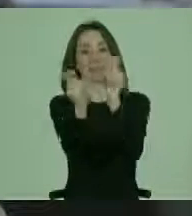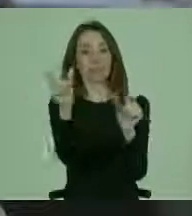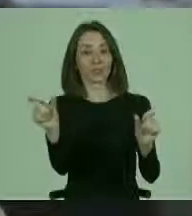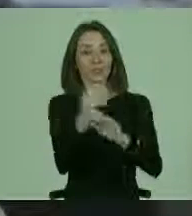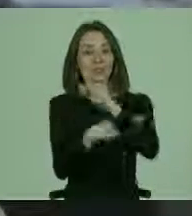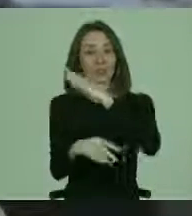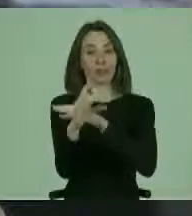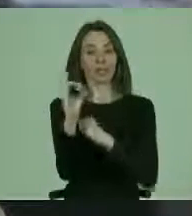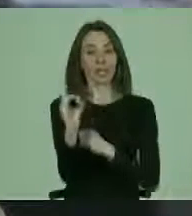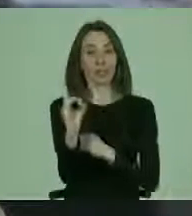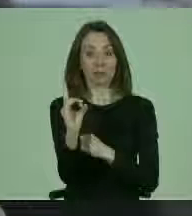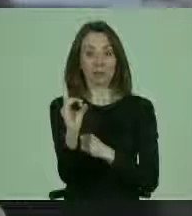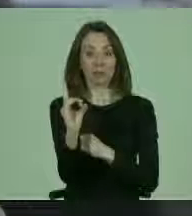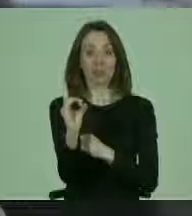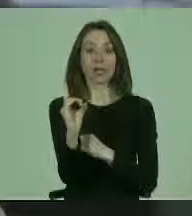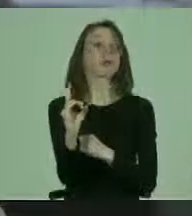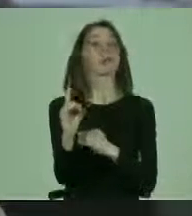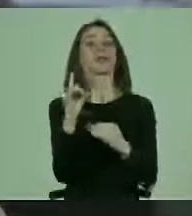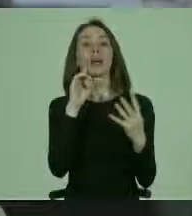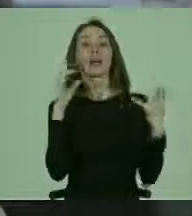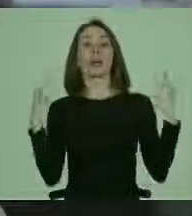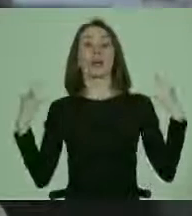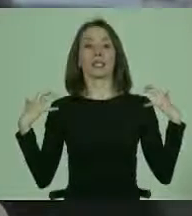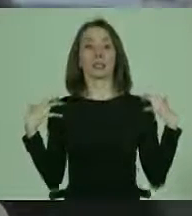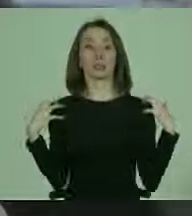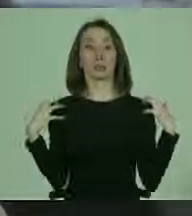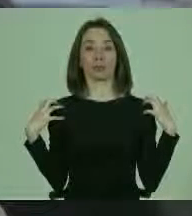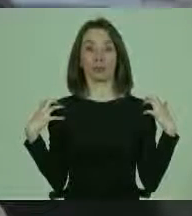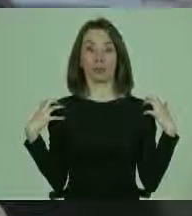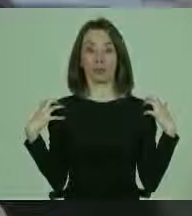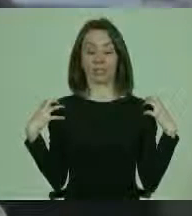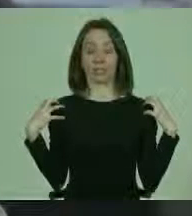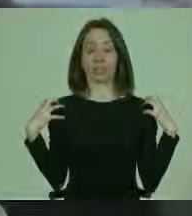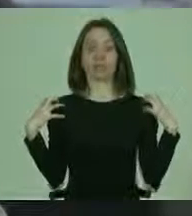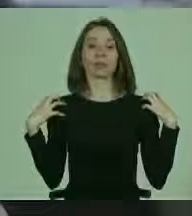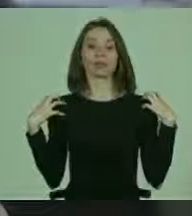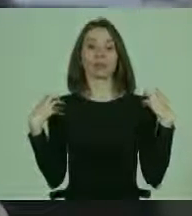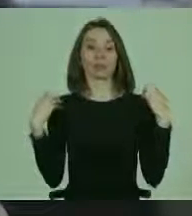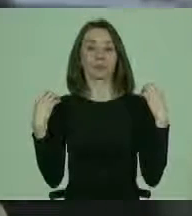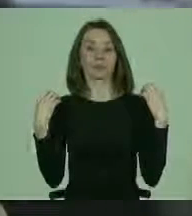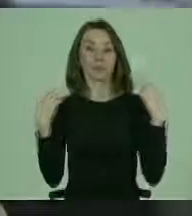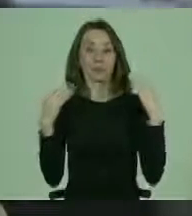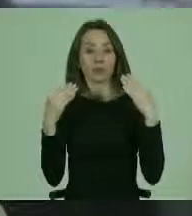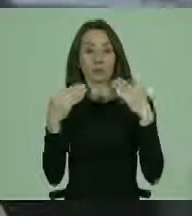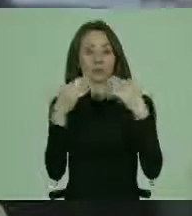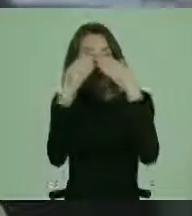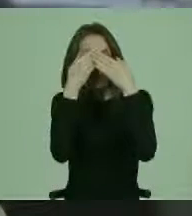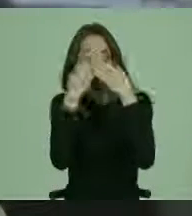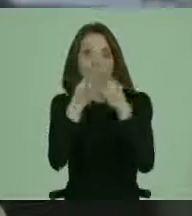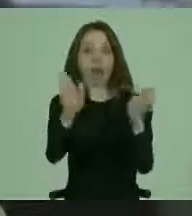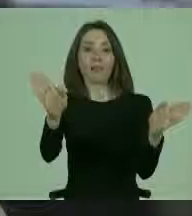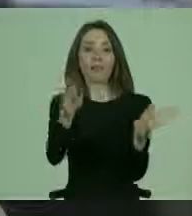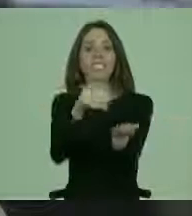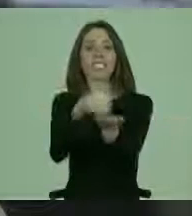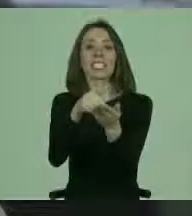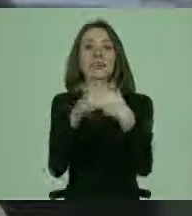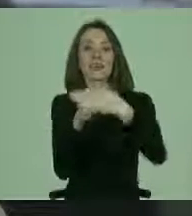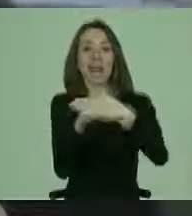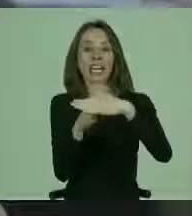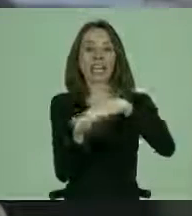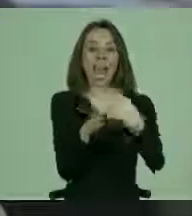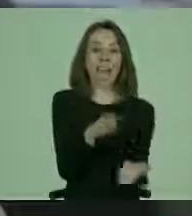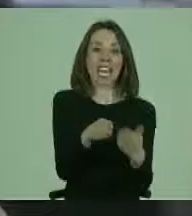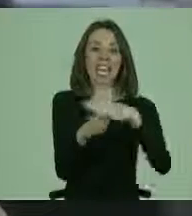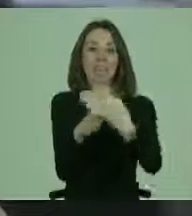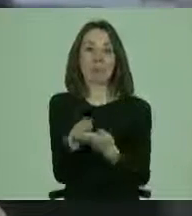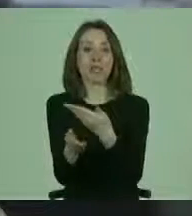es que precisamente hoy día la responsabilidad en la apertura, en la eliminación de barreras y